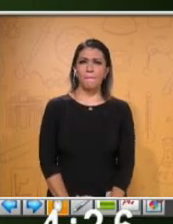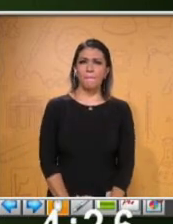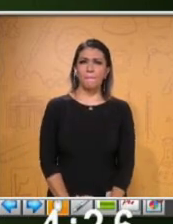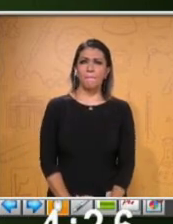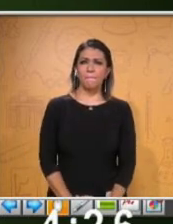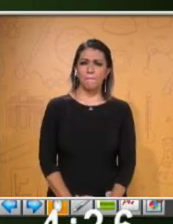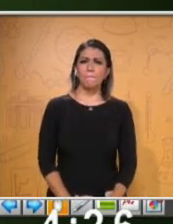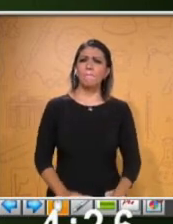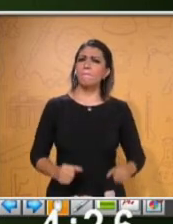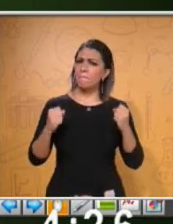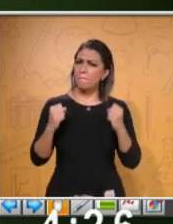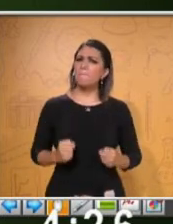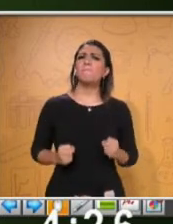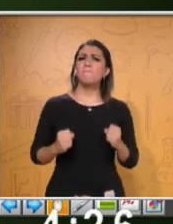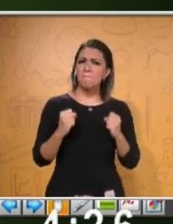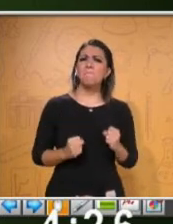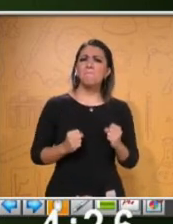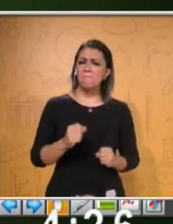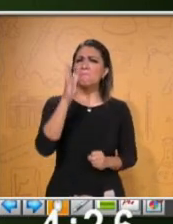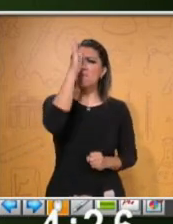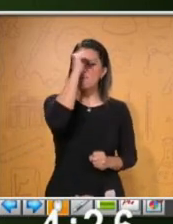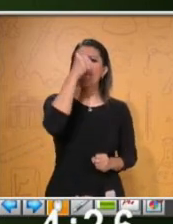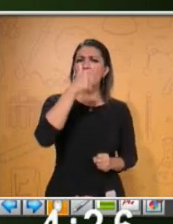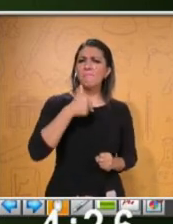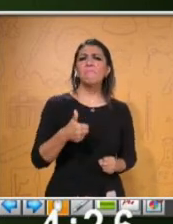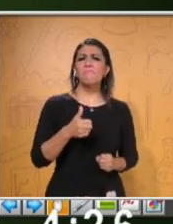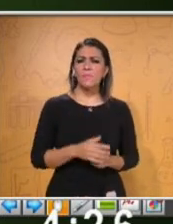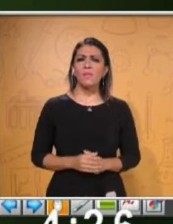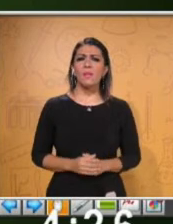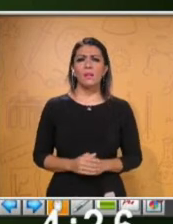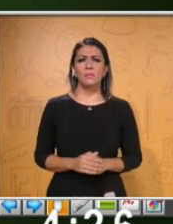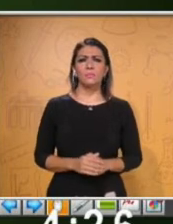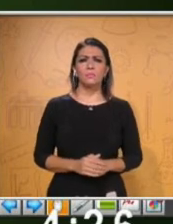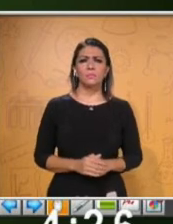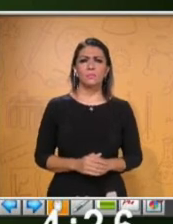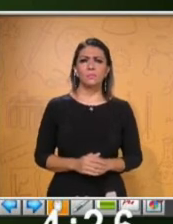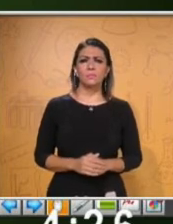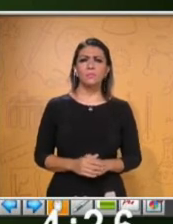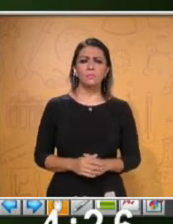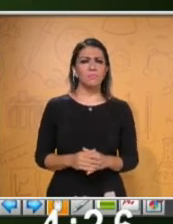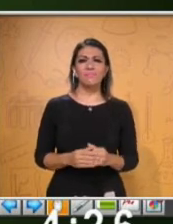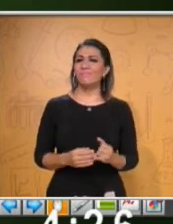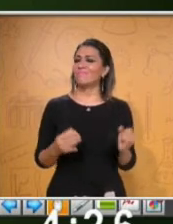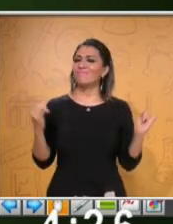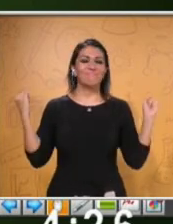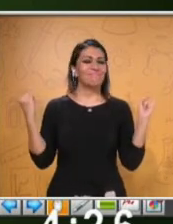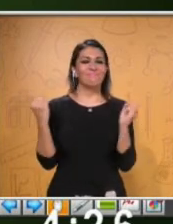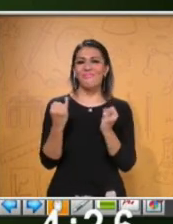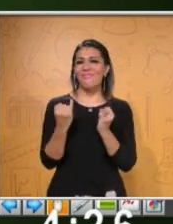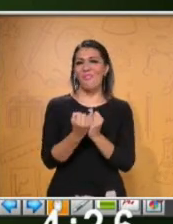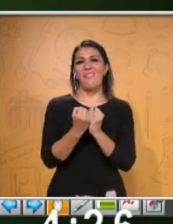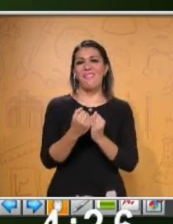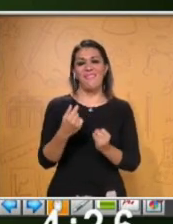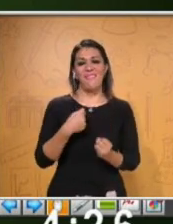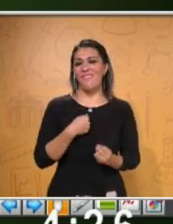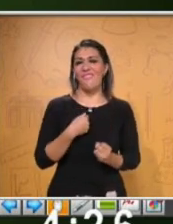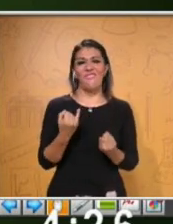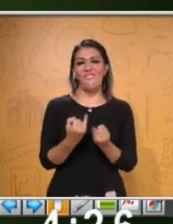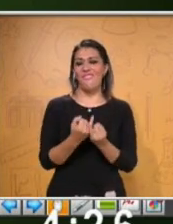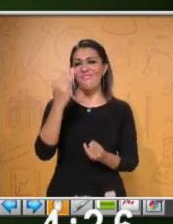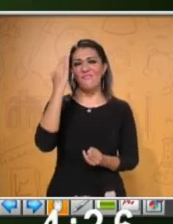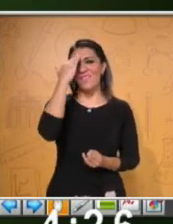Estoy completamente de acuerdo. That's exactly what I think. Eso es exactamente lo que pienso.